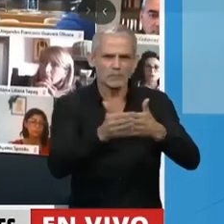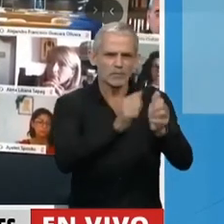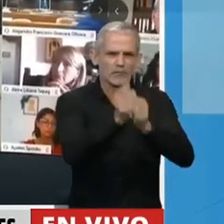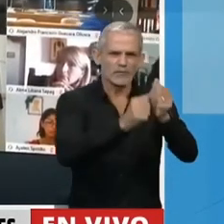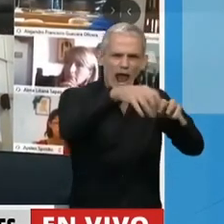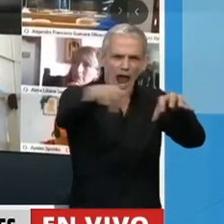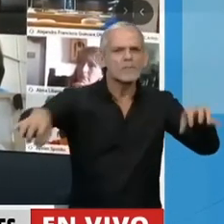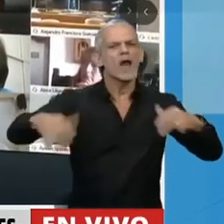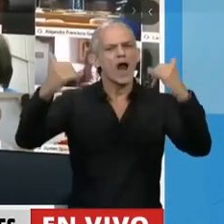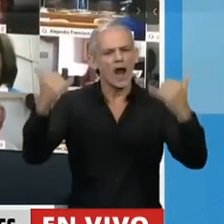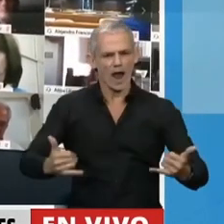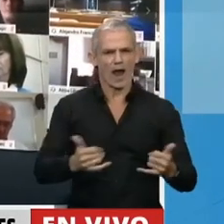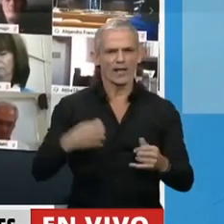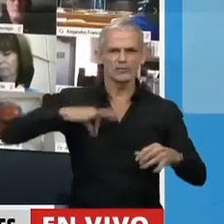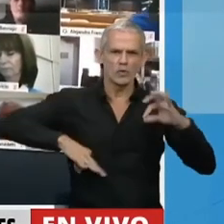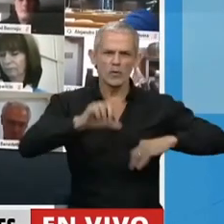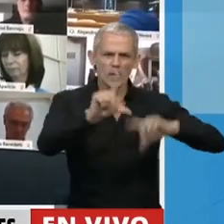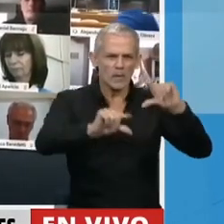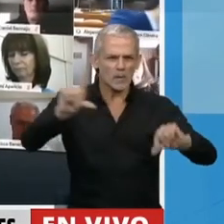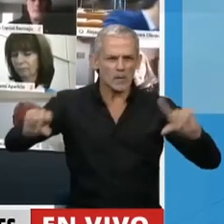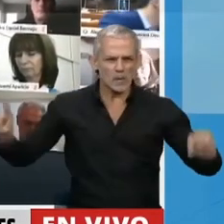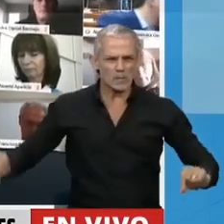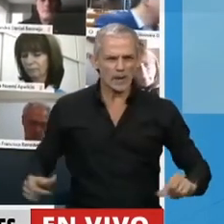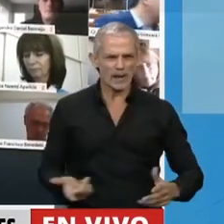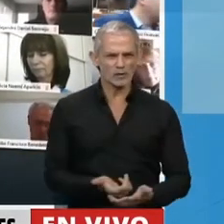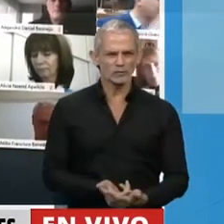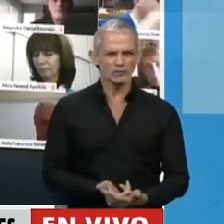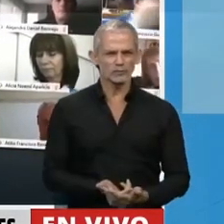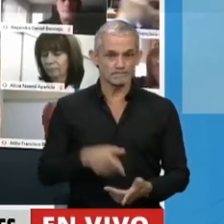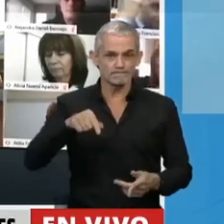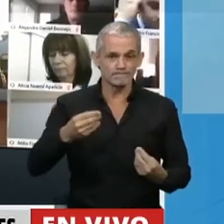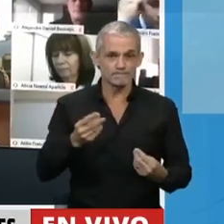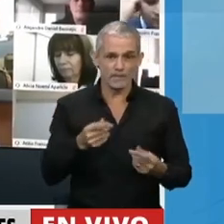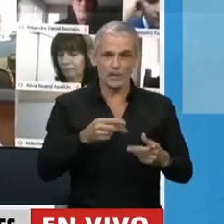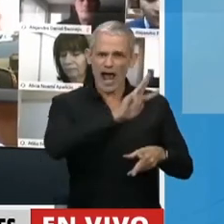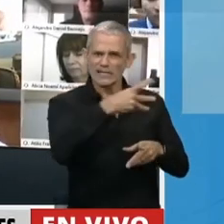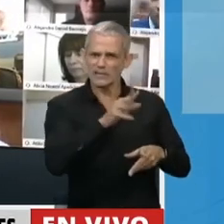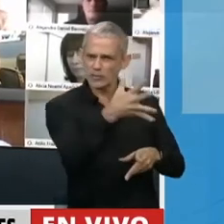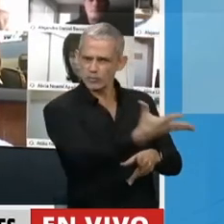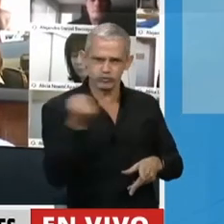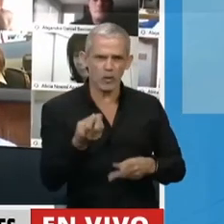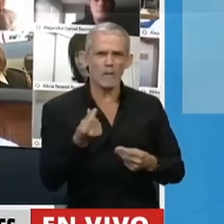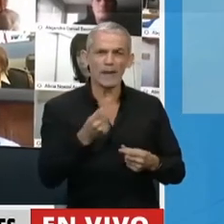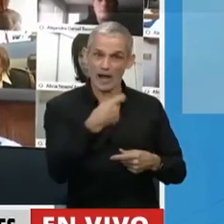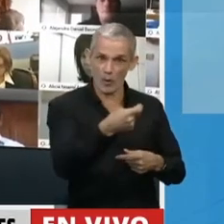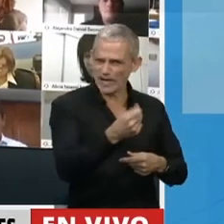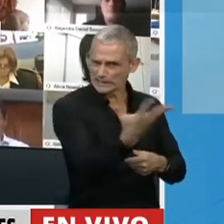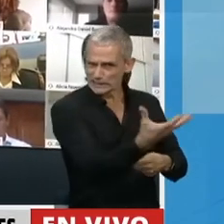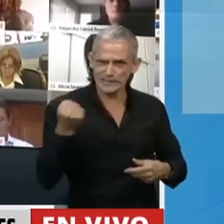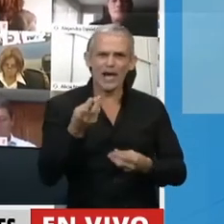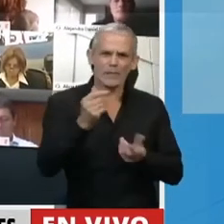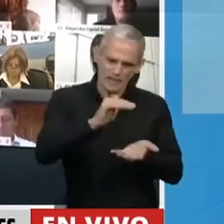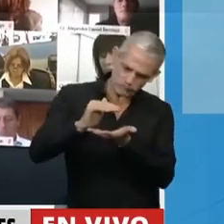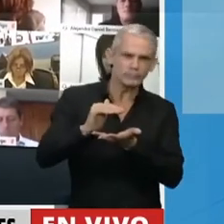el otro punto es que este zarpazo a los jubilados